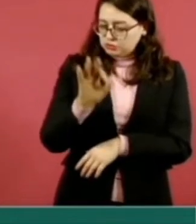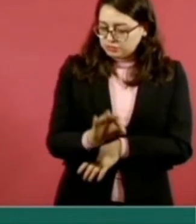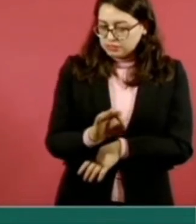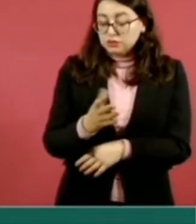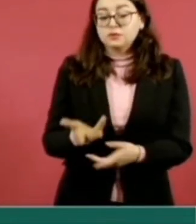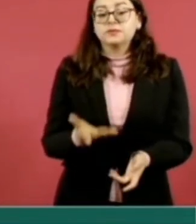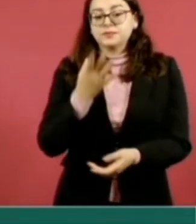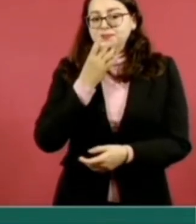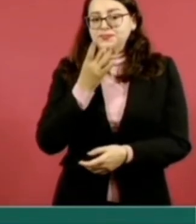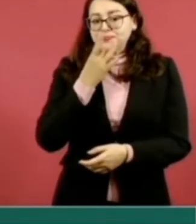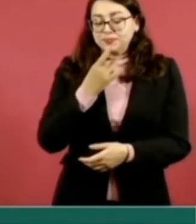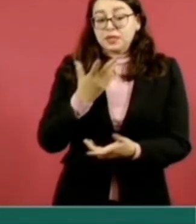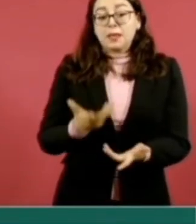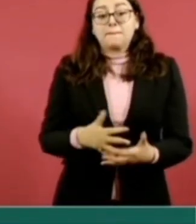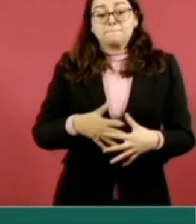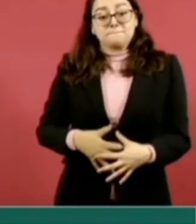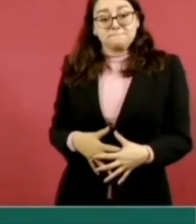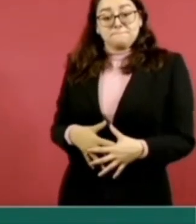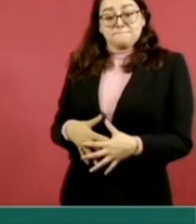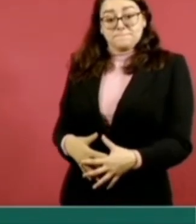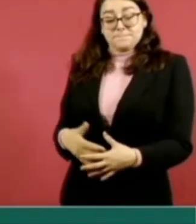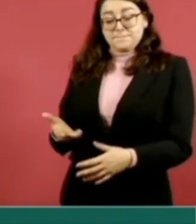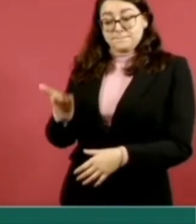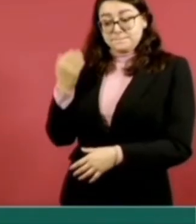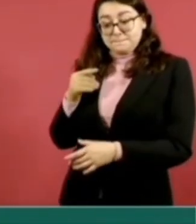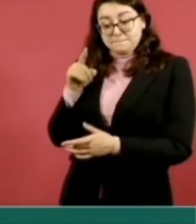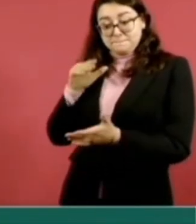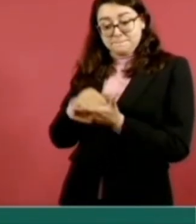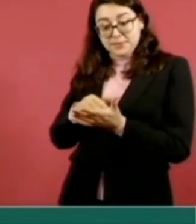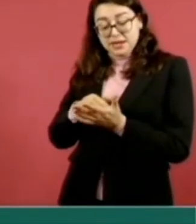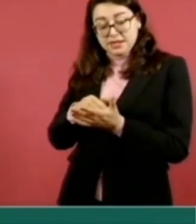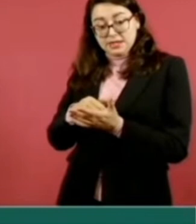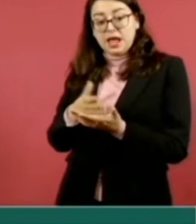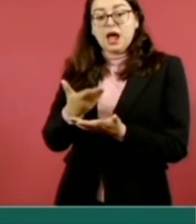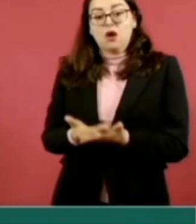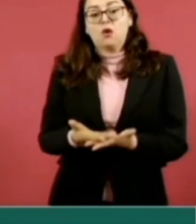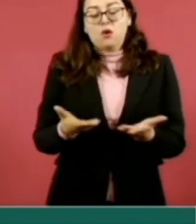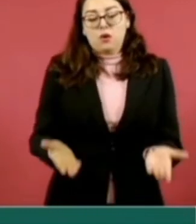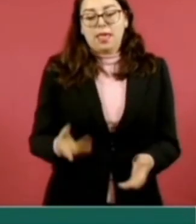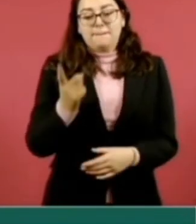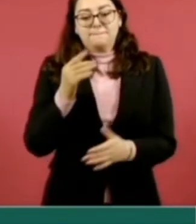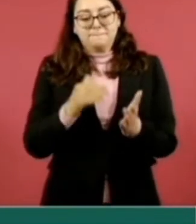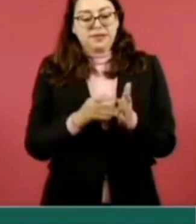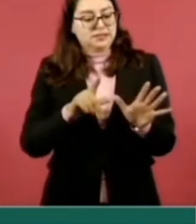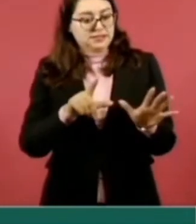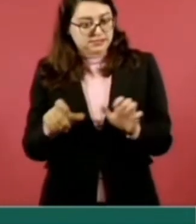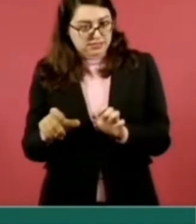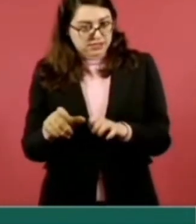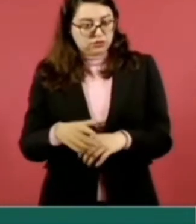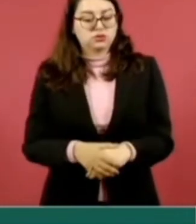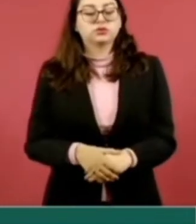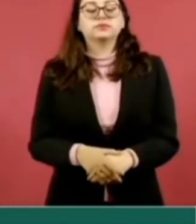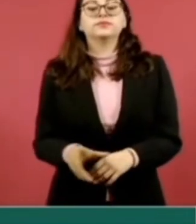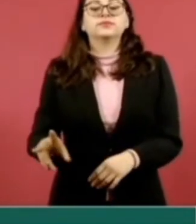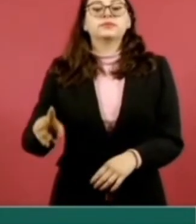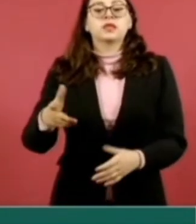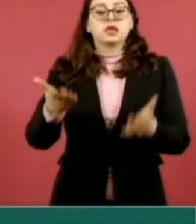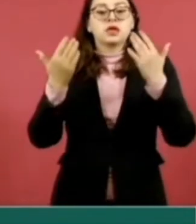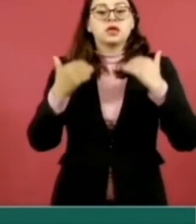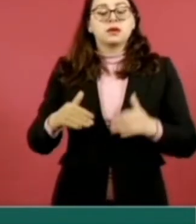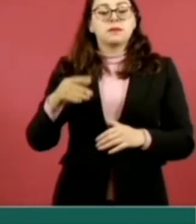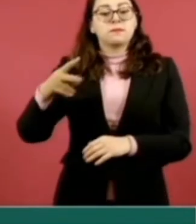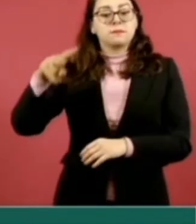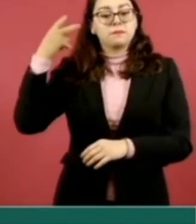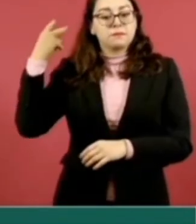de partos pasó de 1 mil 473 a 1 mil 709. En el caso de Veracruz, también la productividad